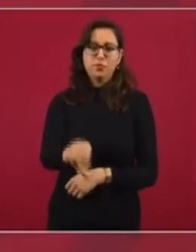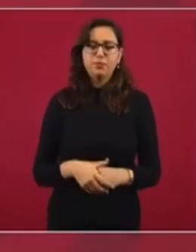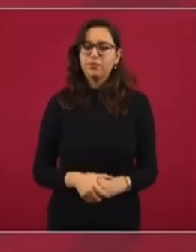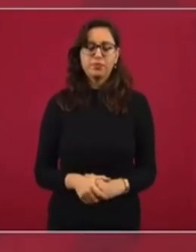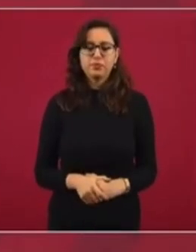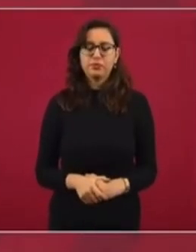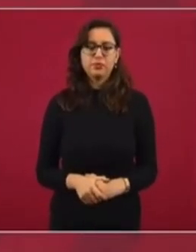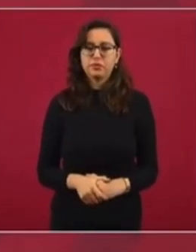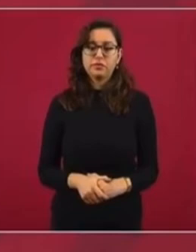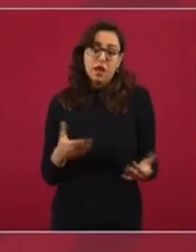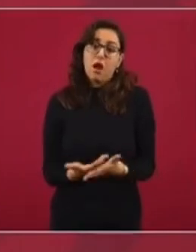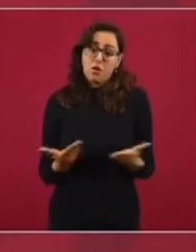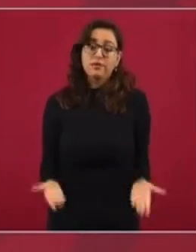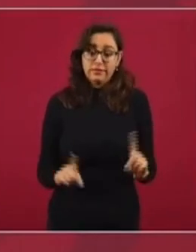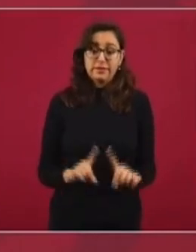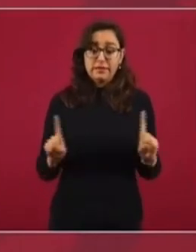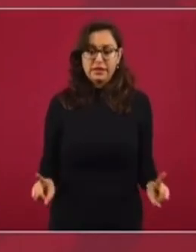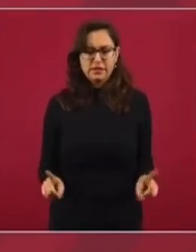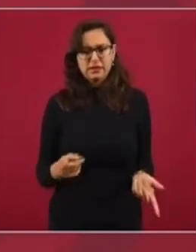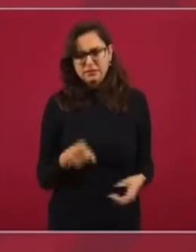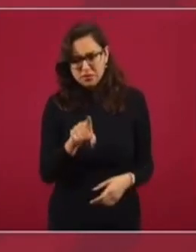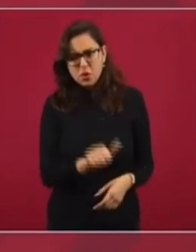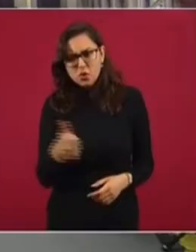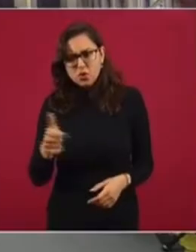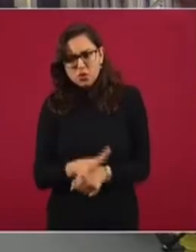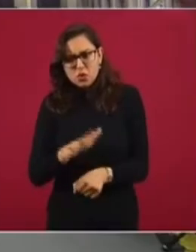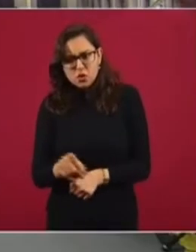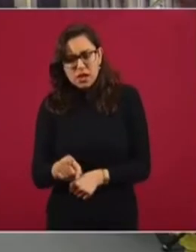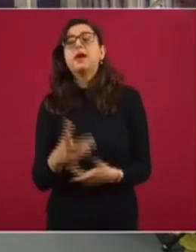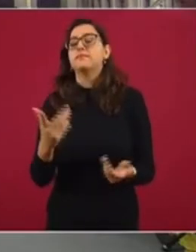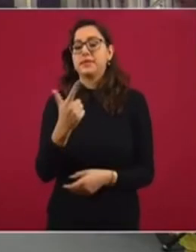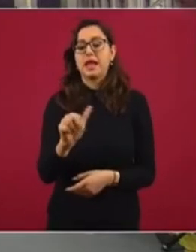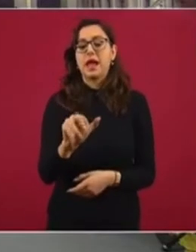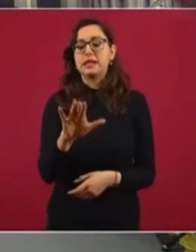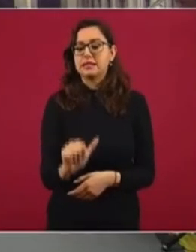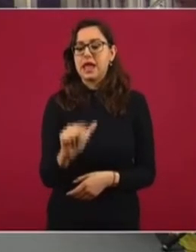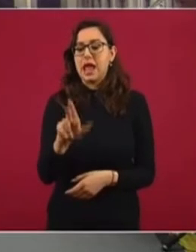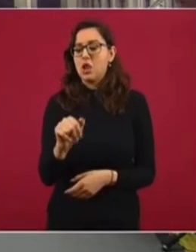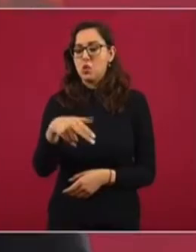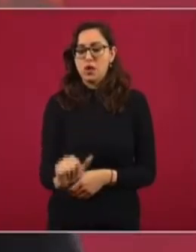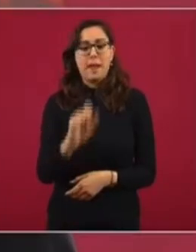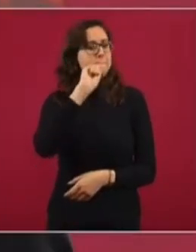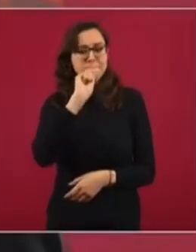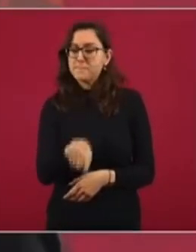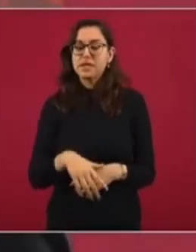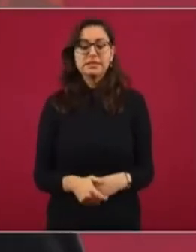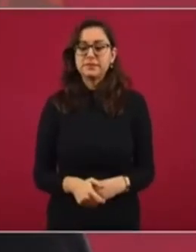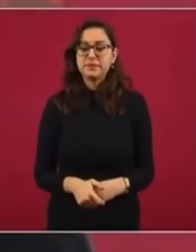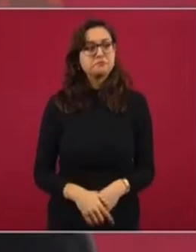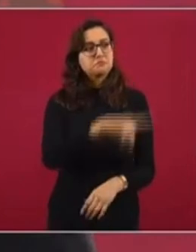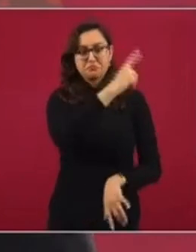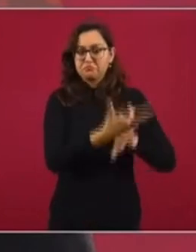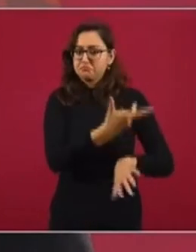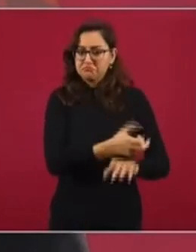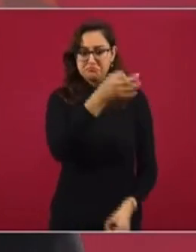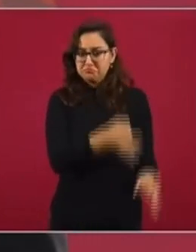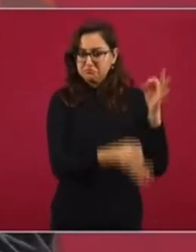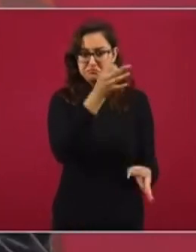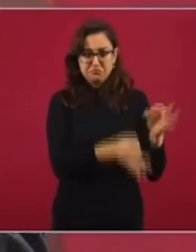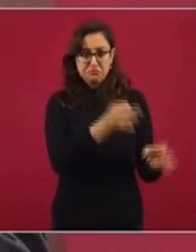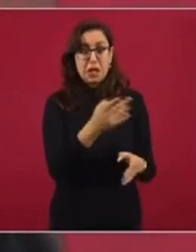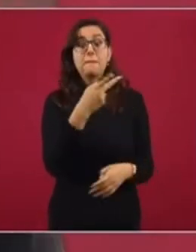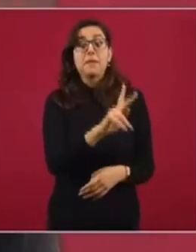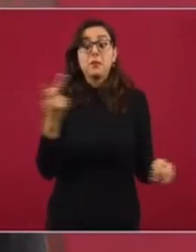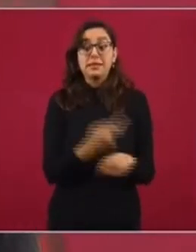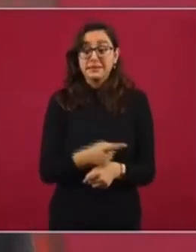Estos son otros tiempos. Pero mencionabas otro caso, el de García Luna, lo mismo, se está haciendo juzgarla ya, pero